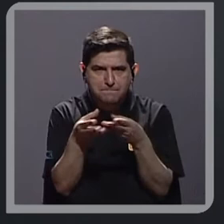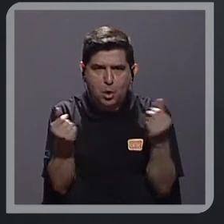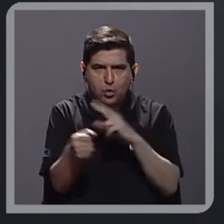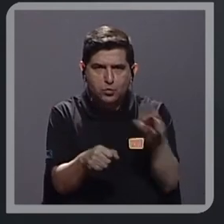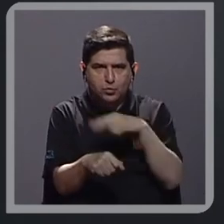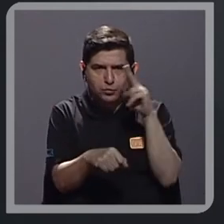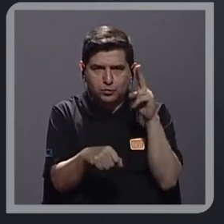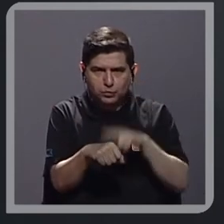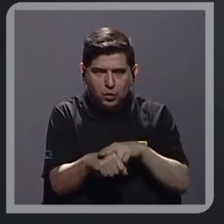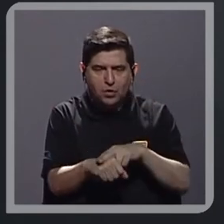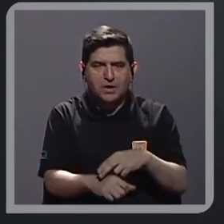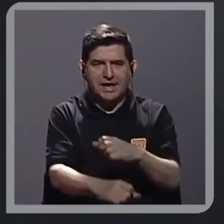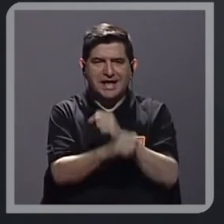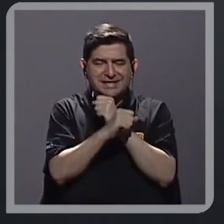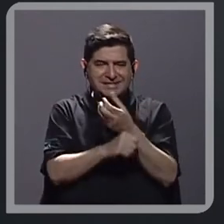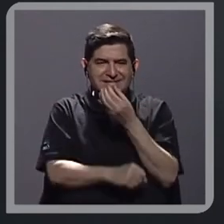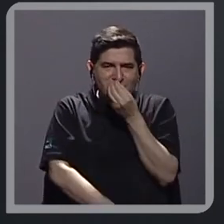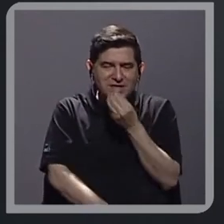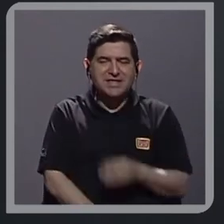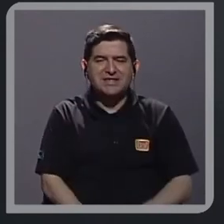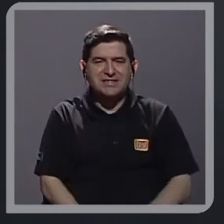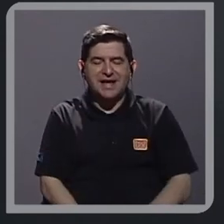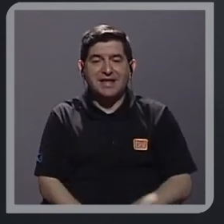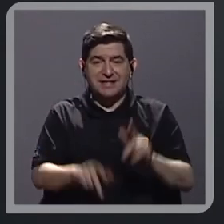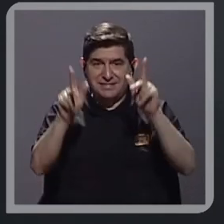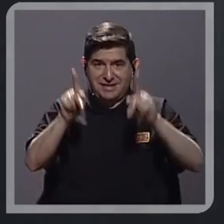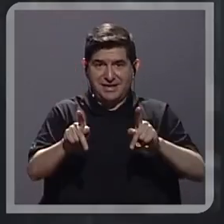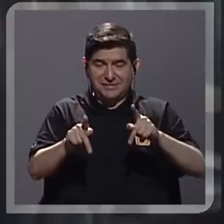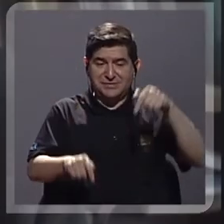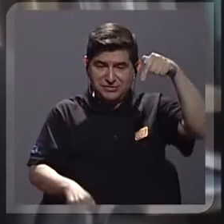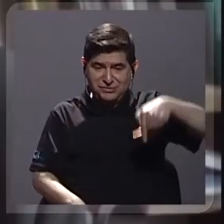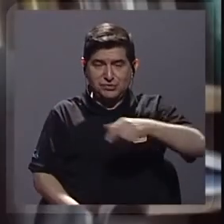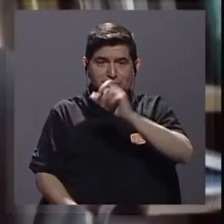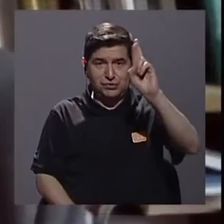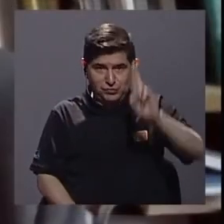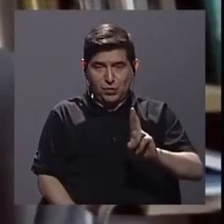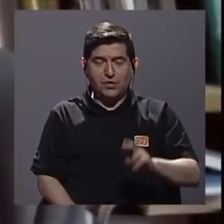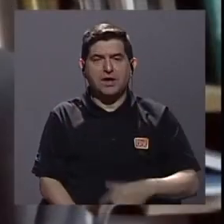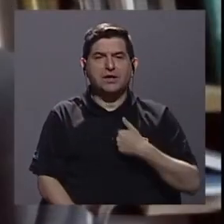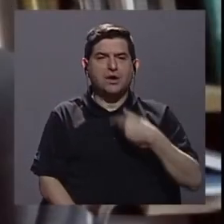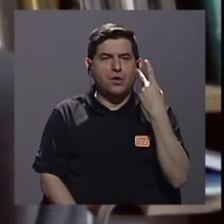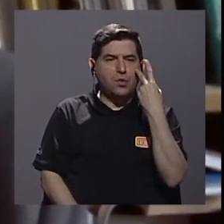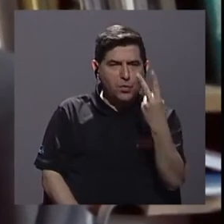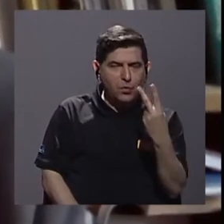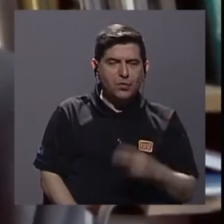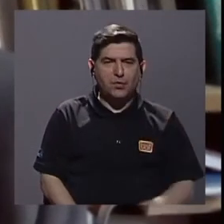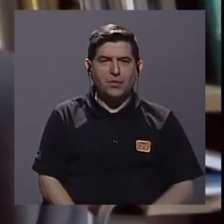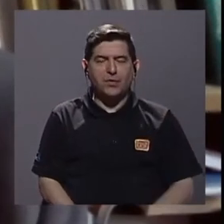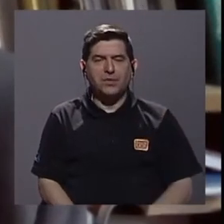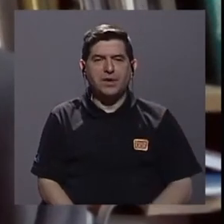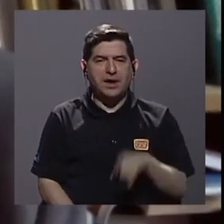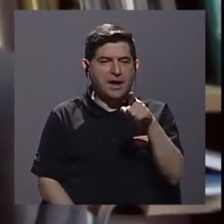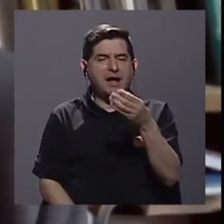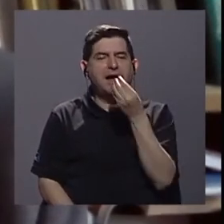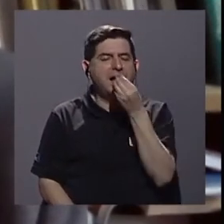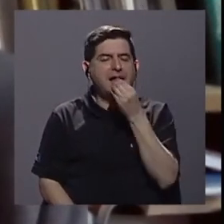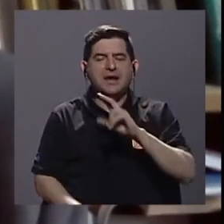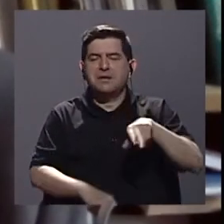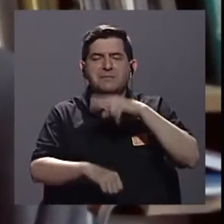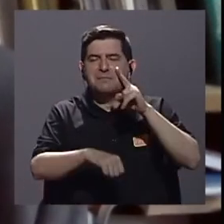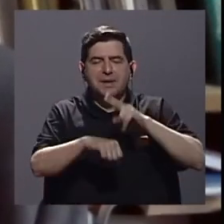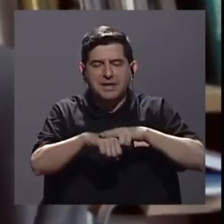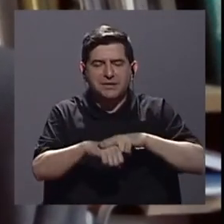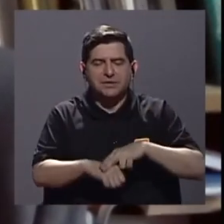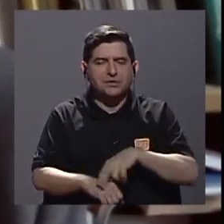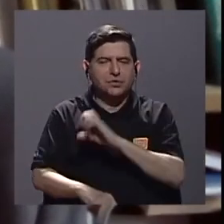la seguridad alimentaria de los costarricenses. Si uno ve el plato típico, digamos un cazado,